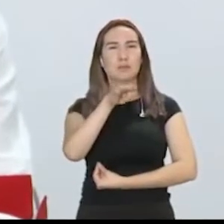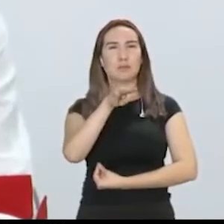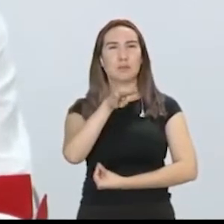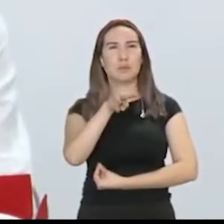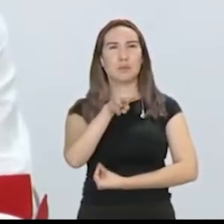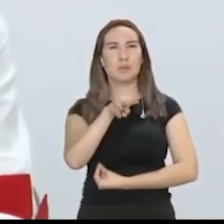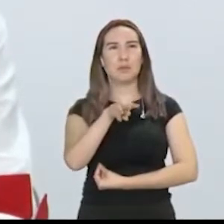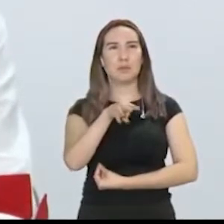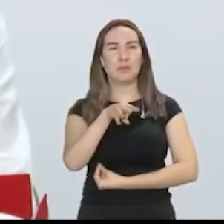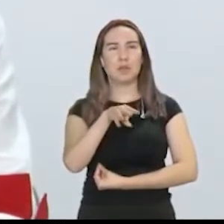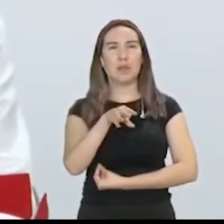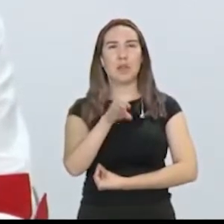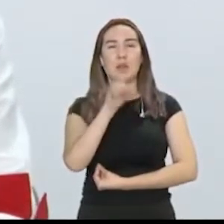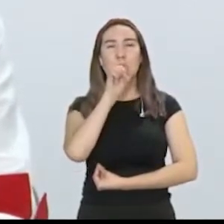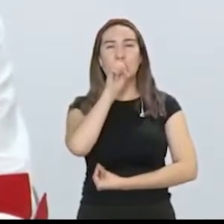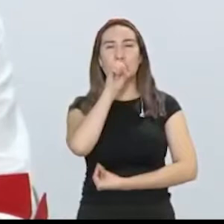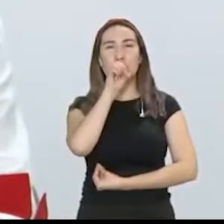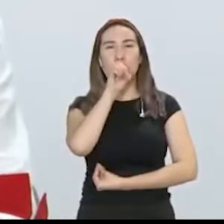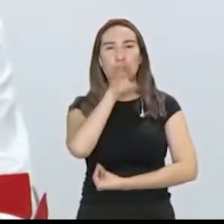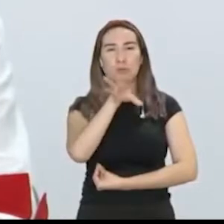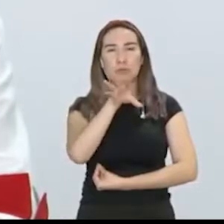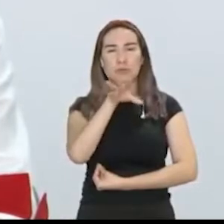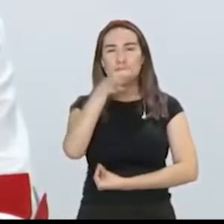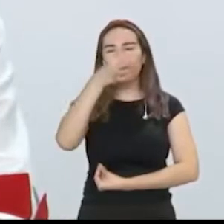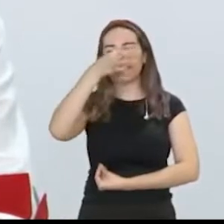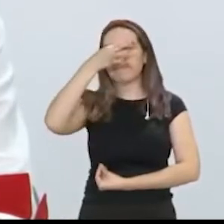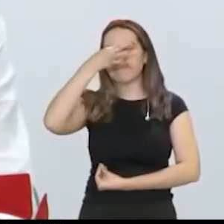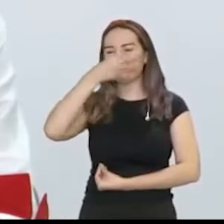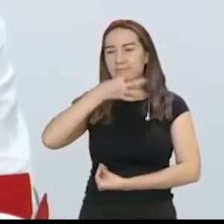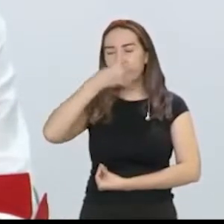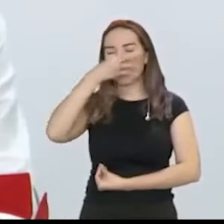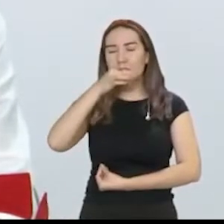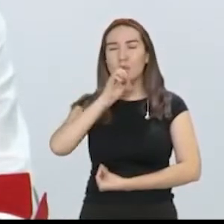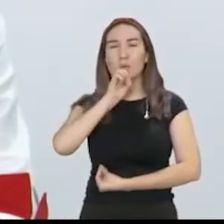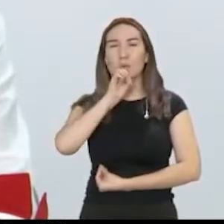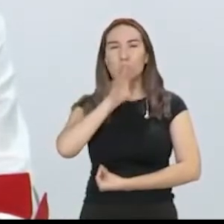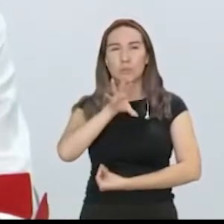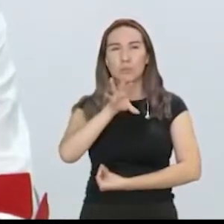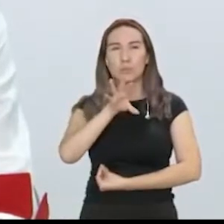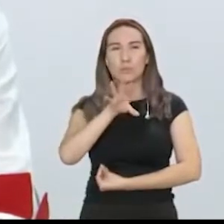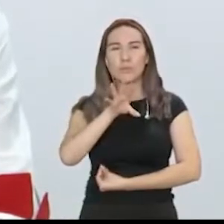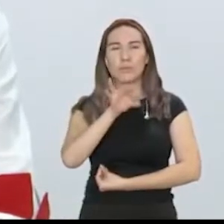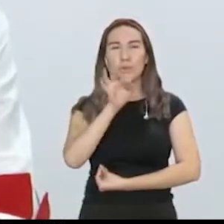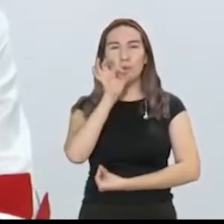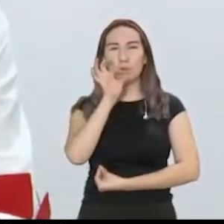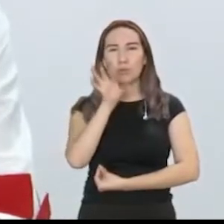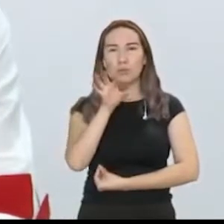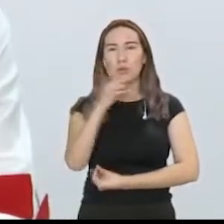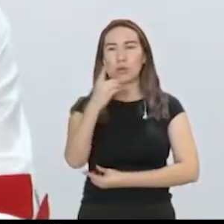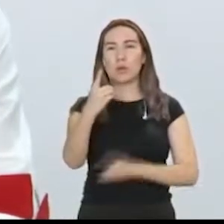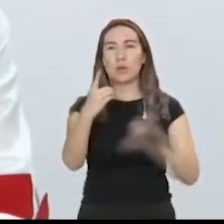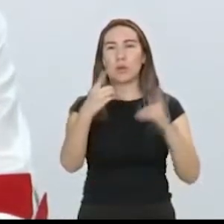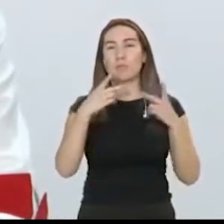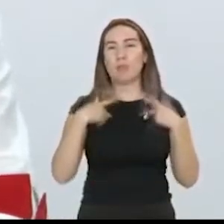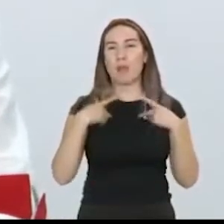de saliva, a través del estornudo, estar tosiendo de persona a persona.